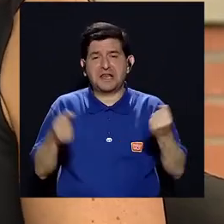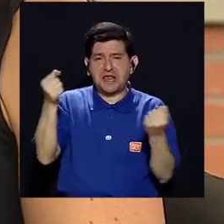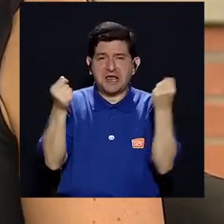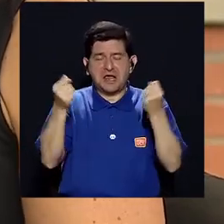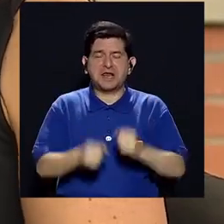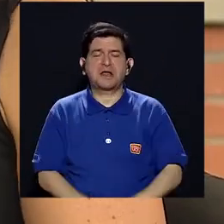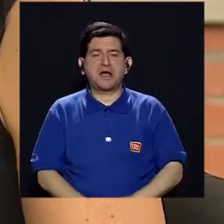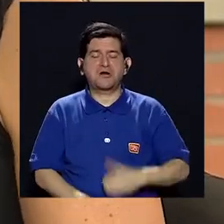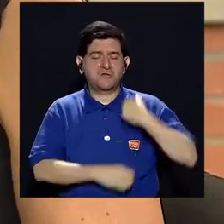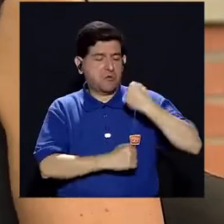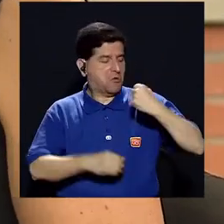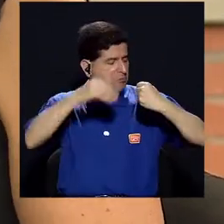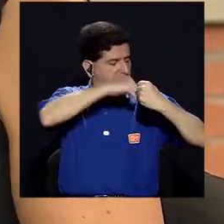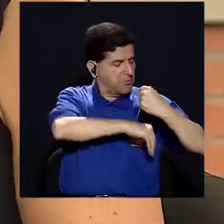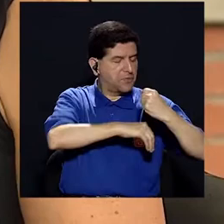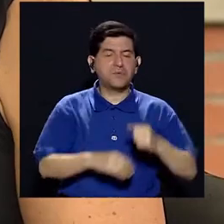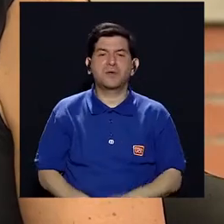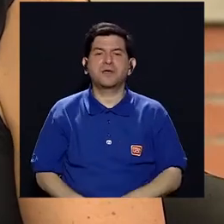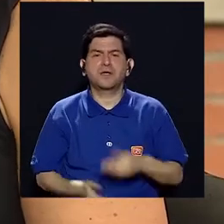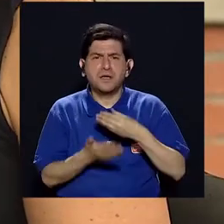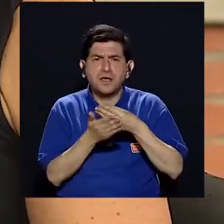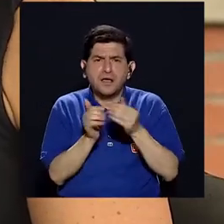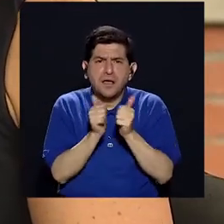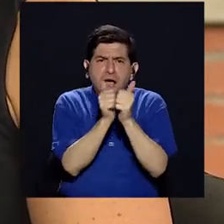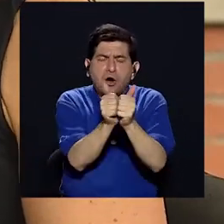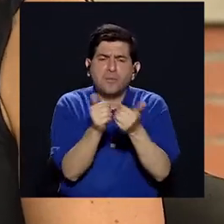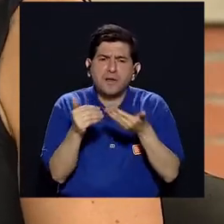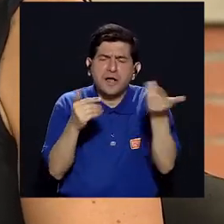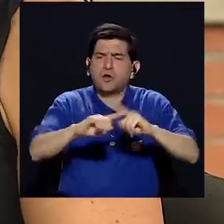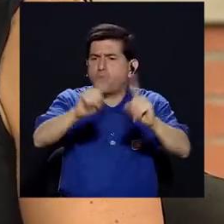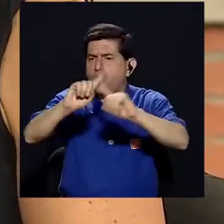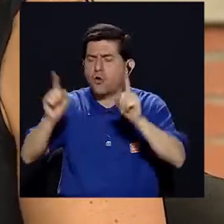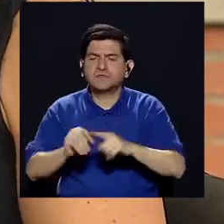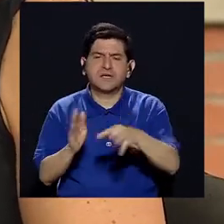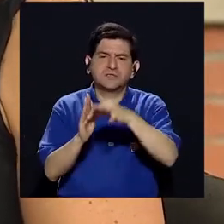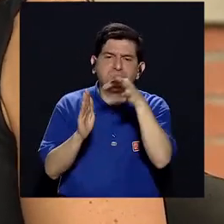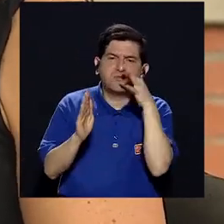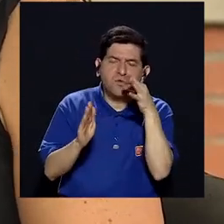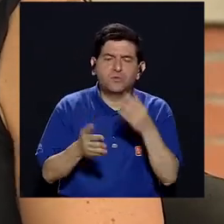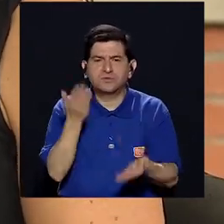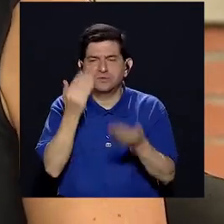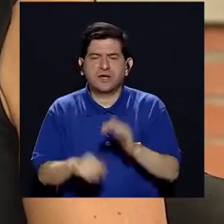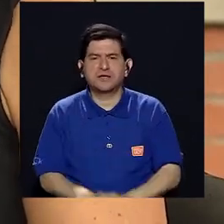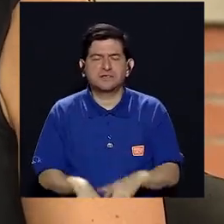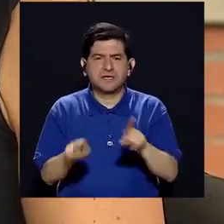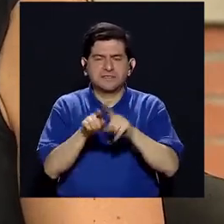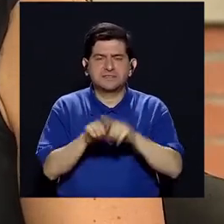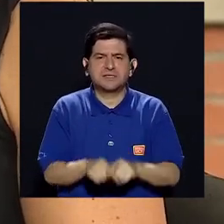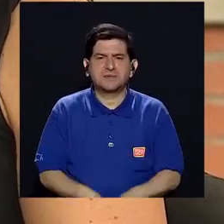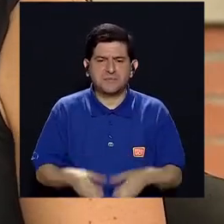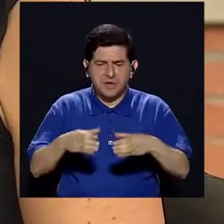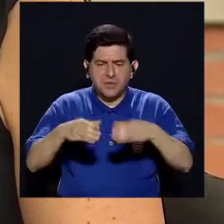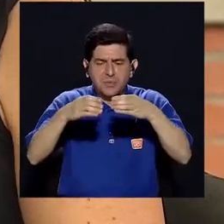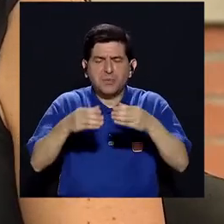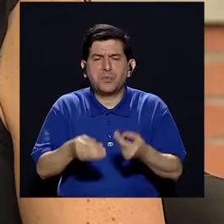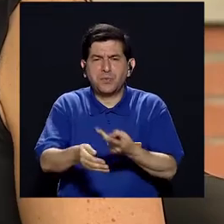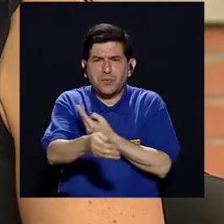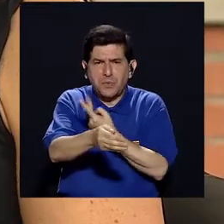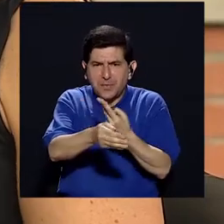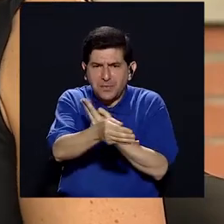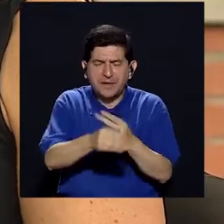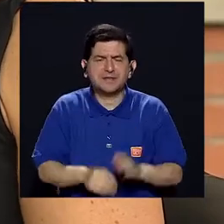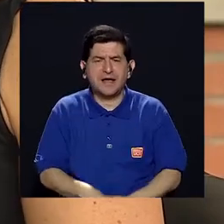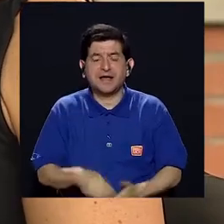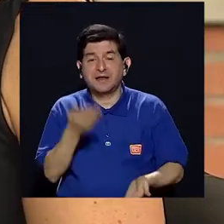carro, en el bulto, en el bolso y la podemos acompañar con muchas cosas. Puede ser, como les decía antes, frutas, un tarrito de vegetales. Si son